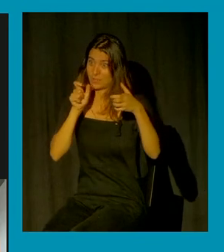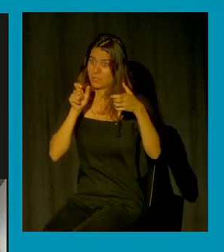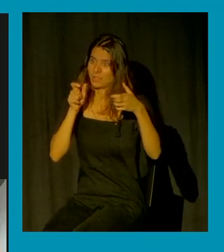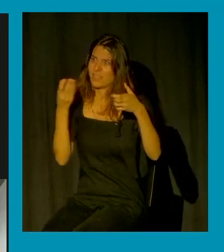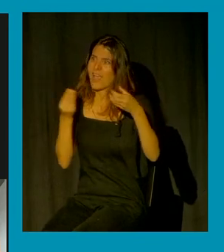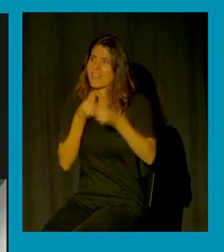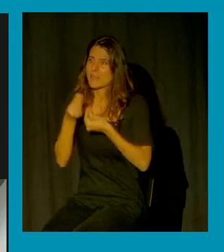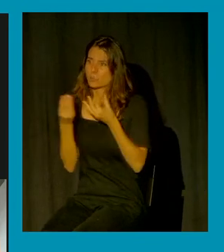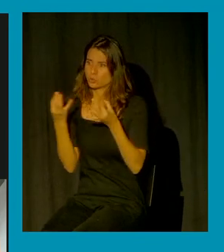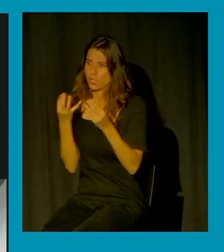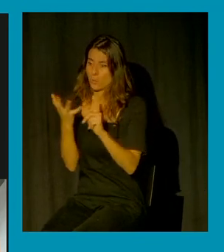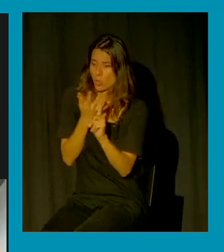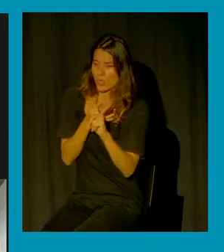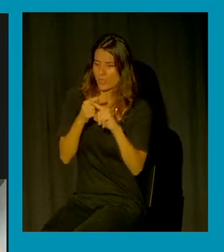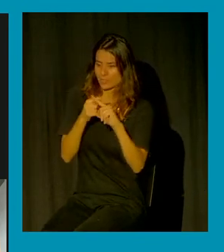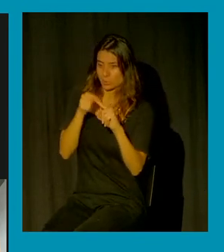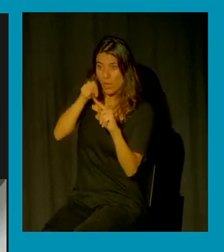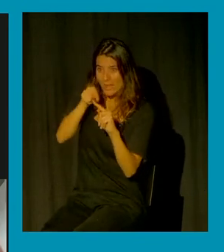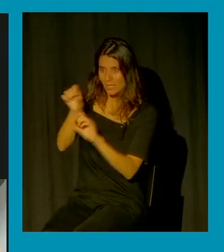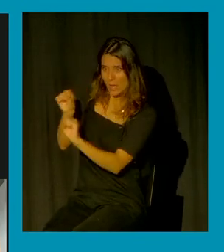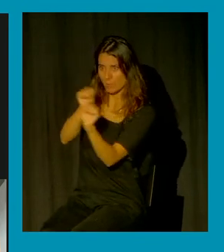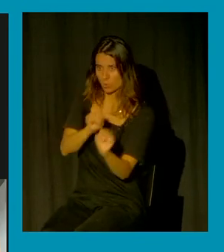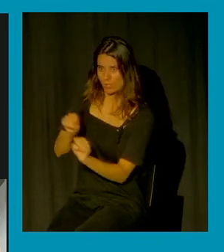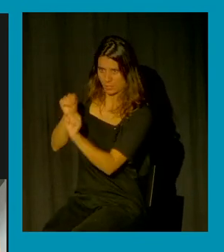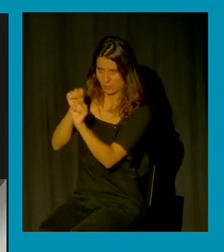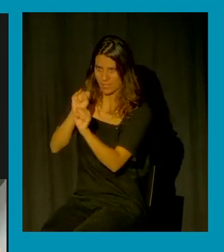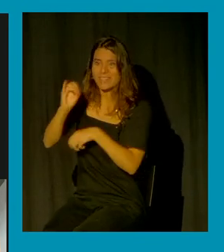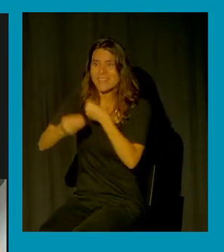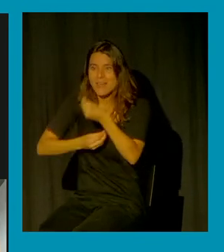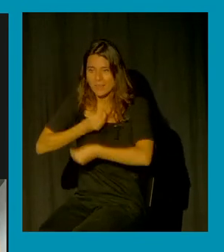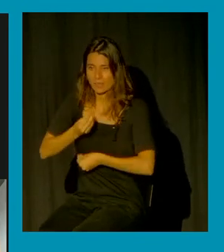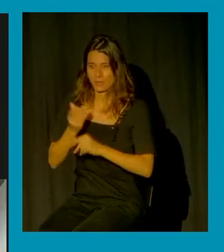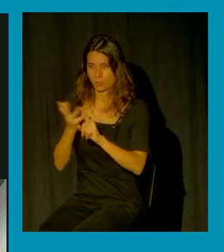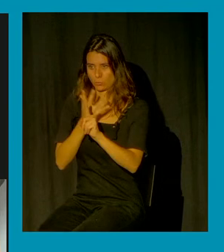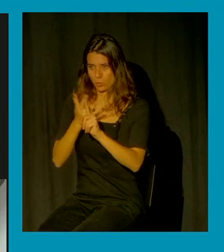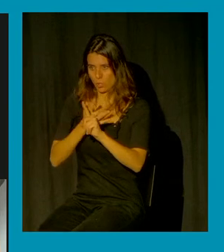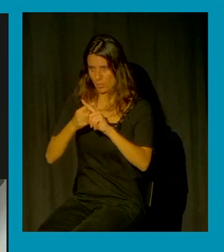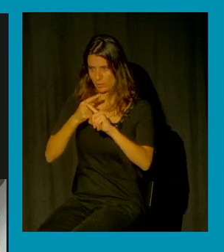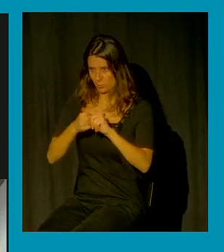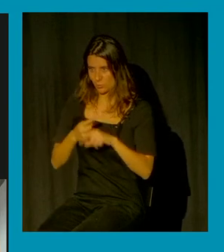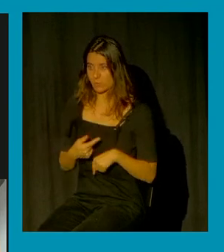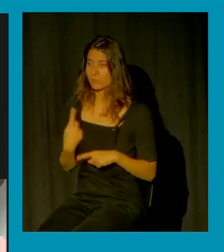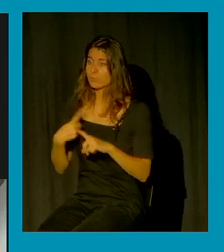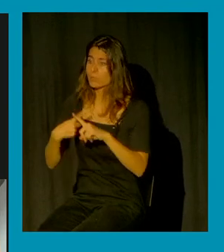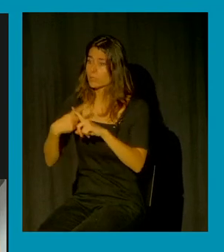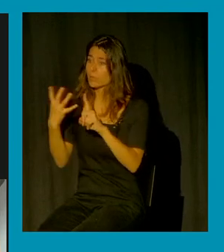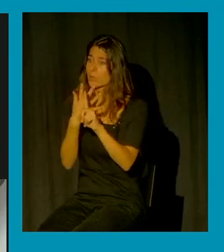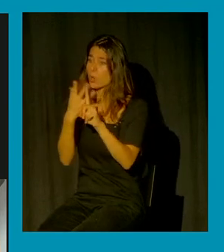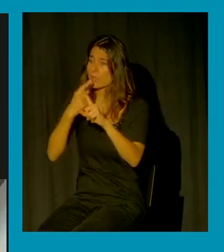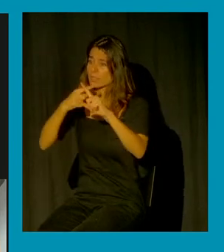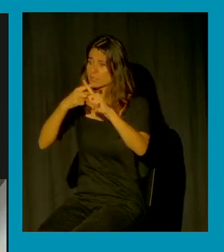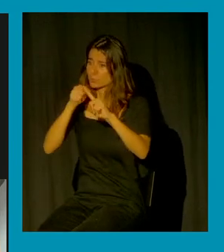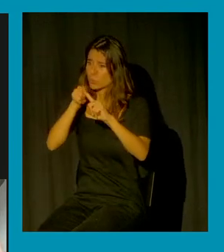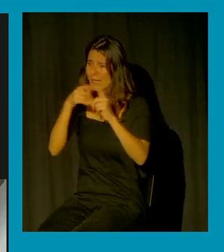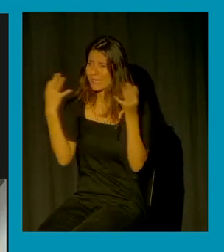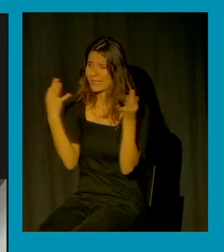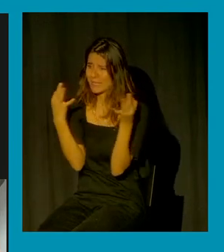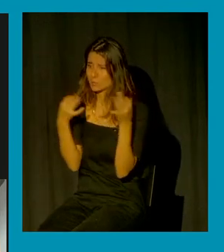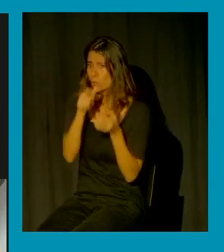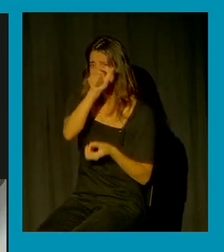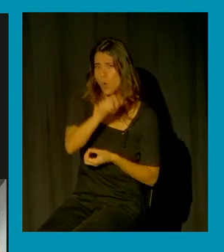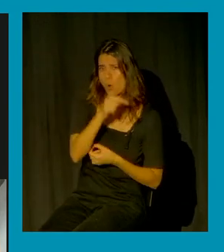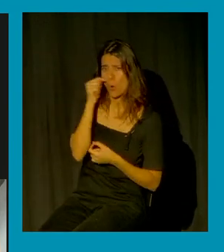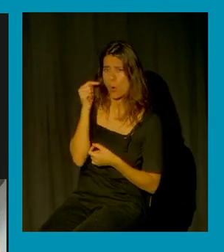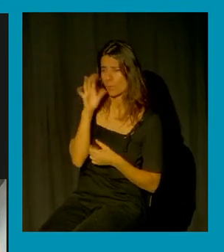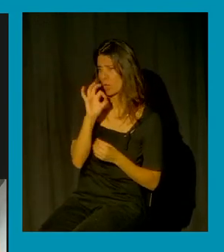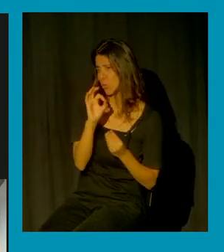y estamos ejerciendo violencia sexual porque la violencia sexual no es única y exclusivamente la ejercida por un hombre o